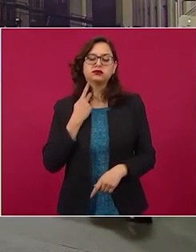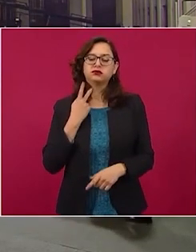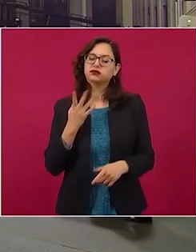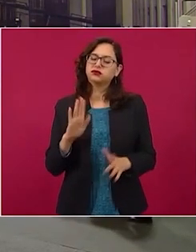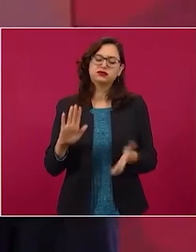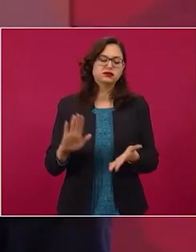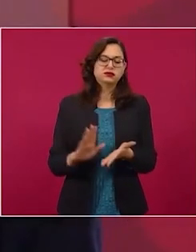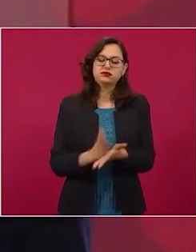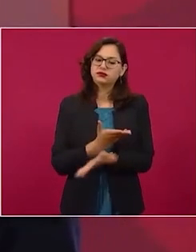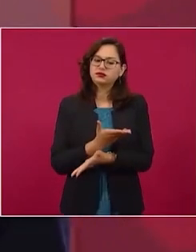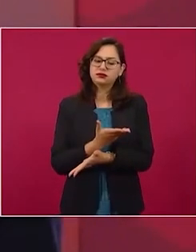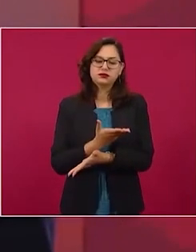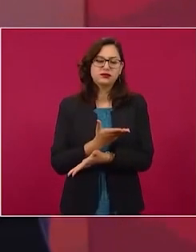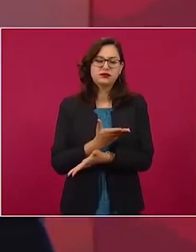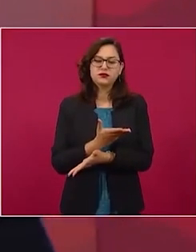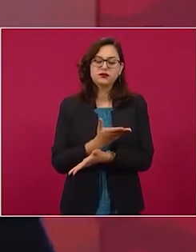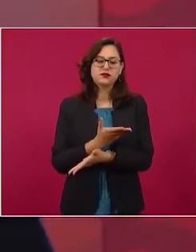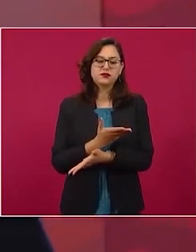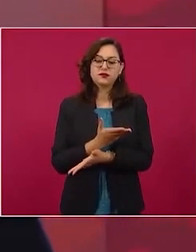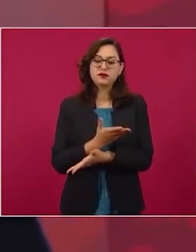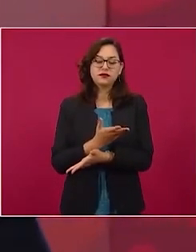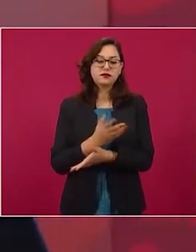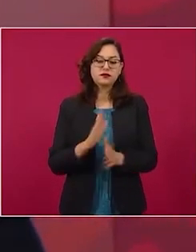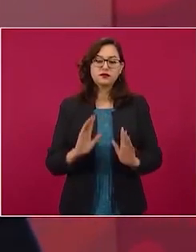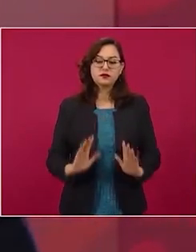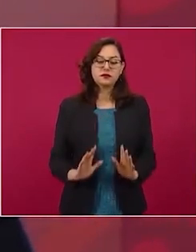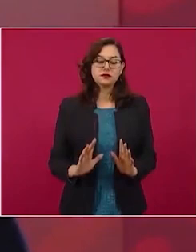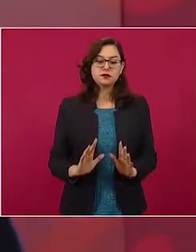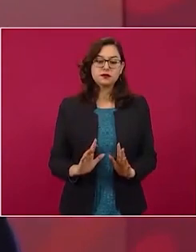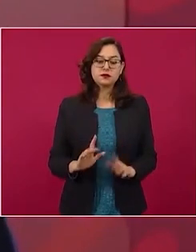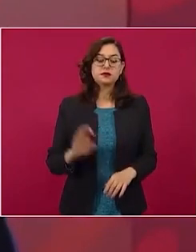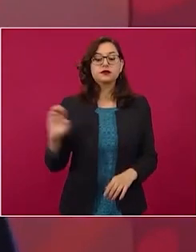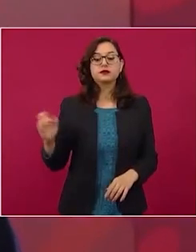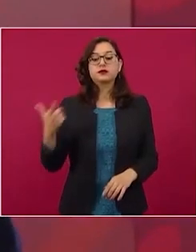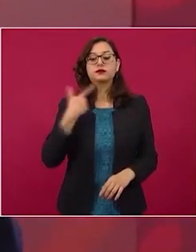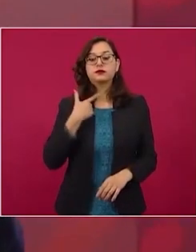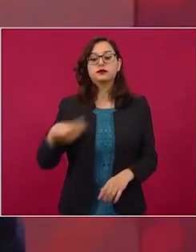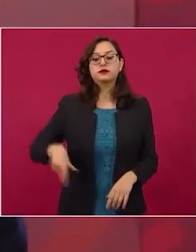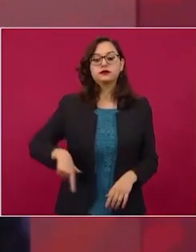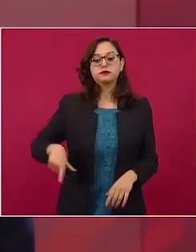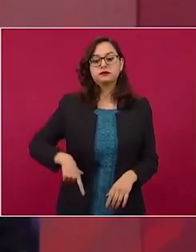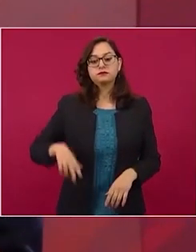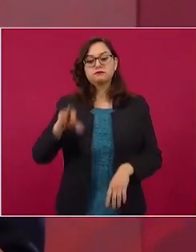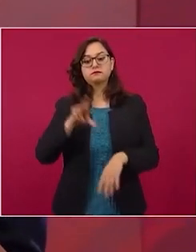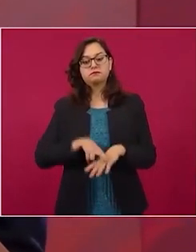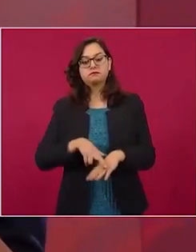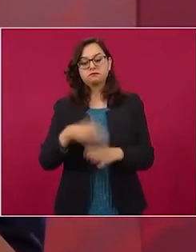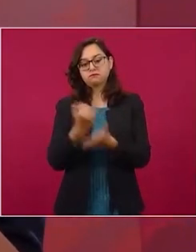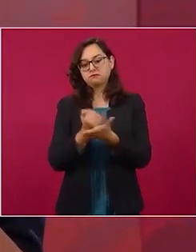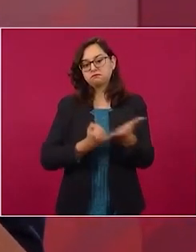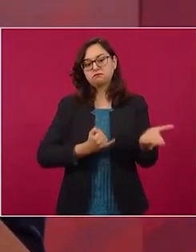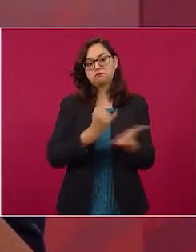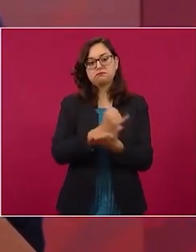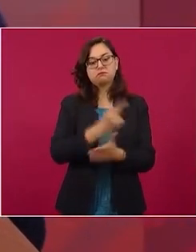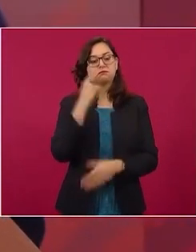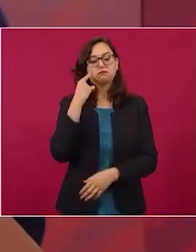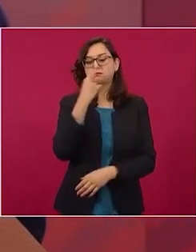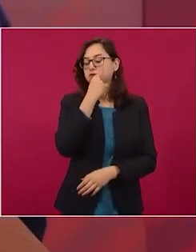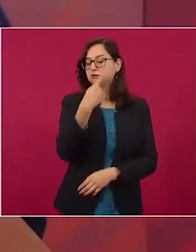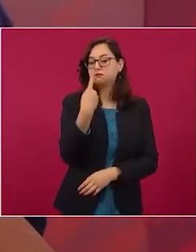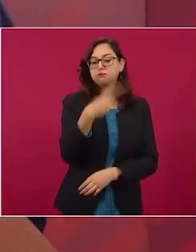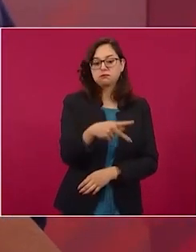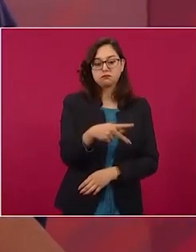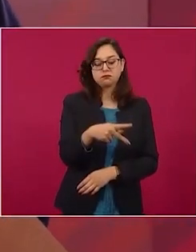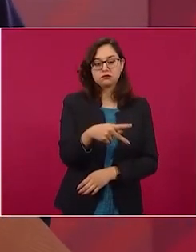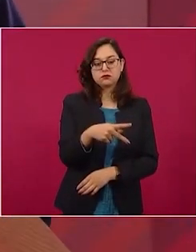decidir los exgobernadores. Se me hace, aunque